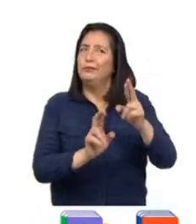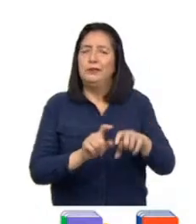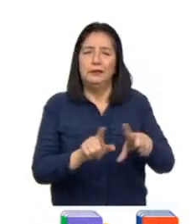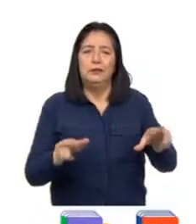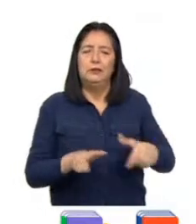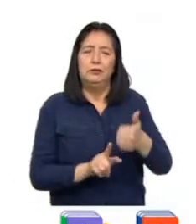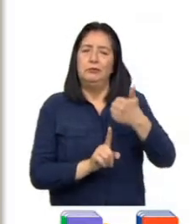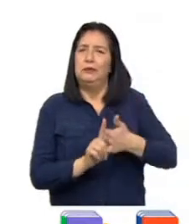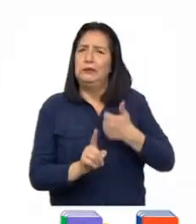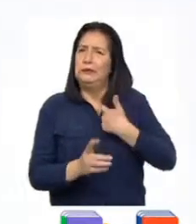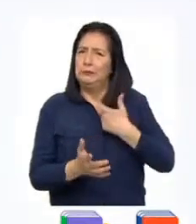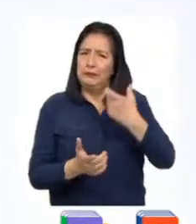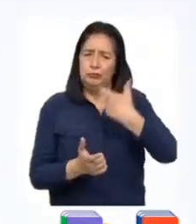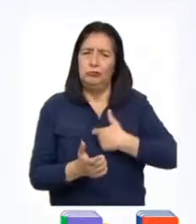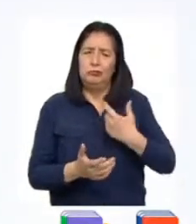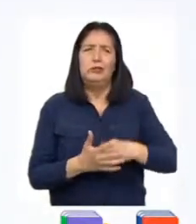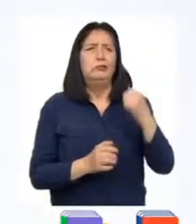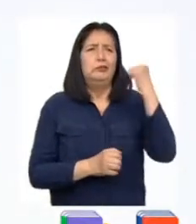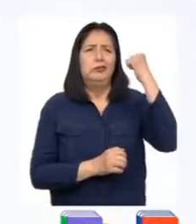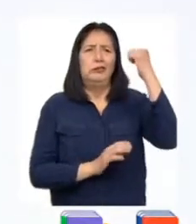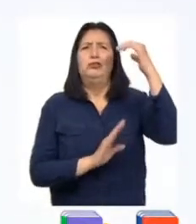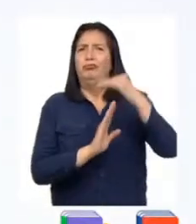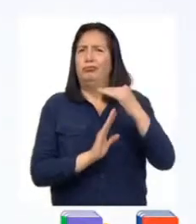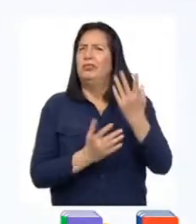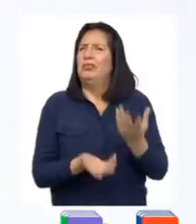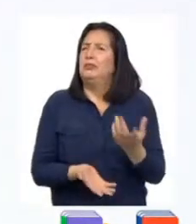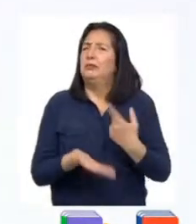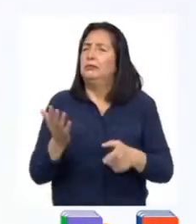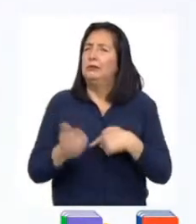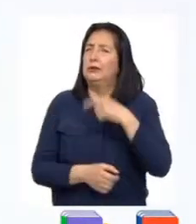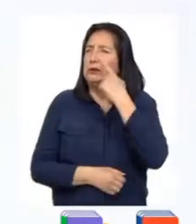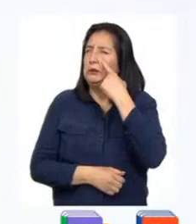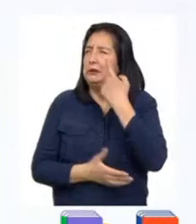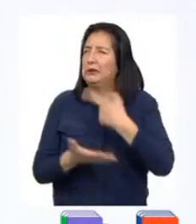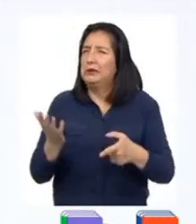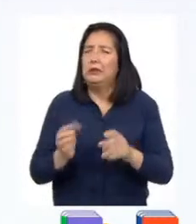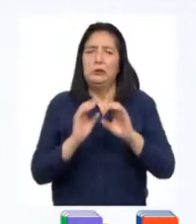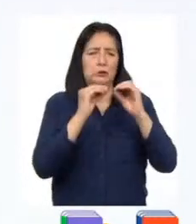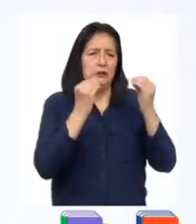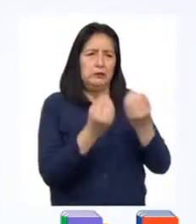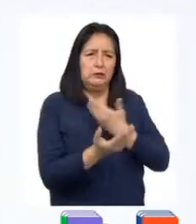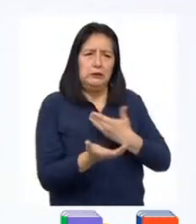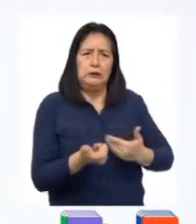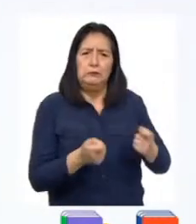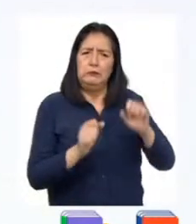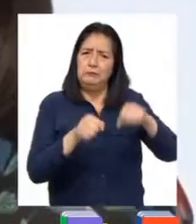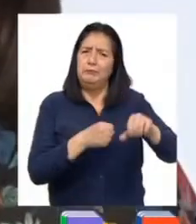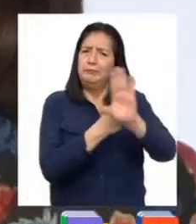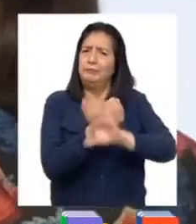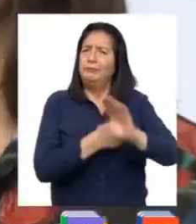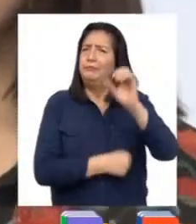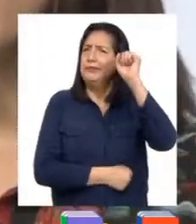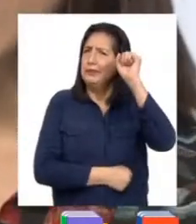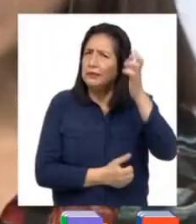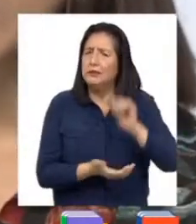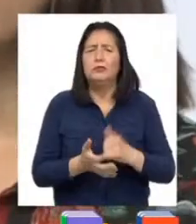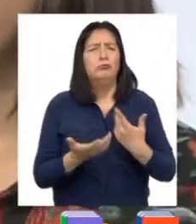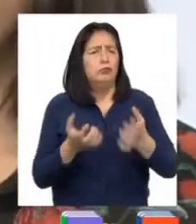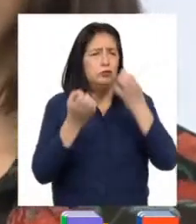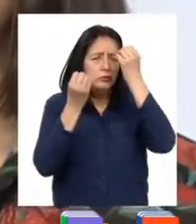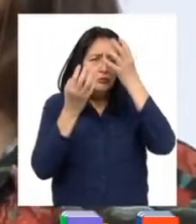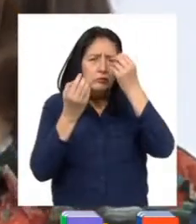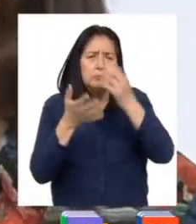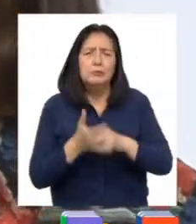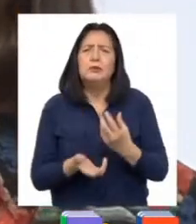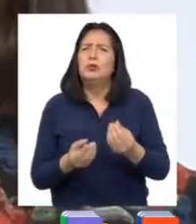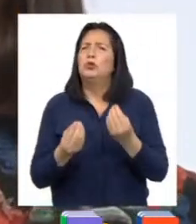vulnera nuestros derechos. Y para ello, conoceremos qué instituciones del Estado protegen nuestros derechos y nos informaremos de